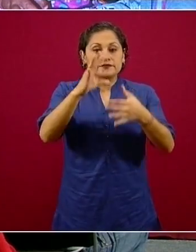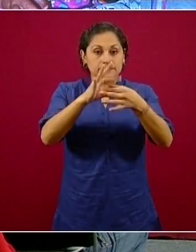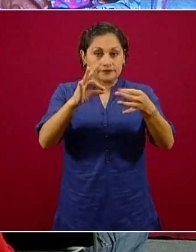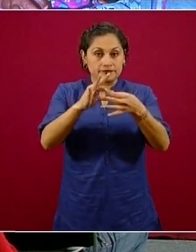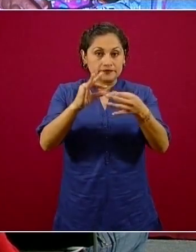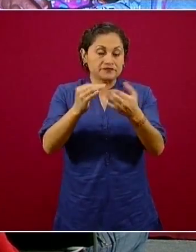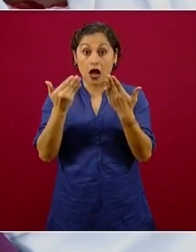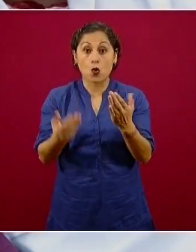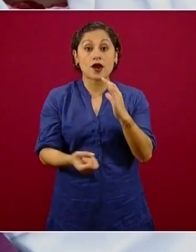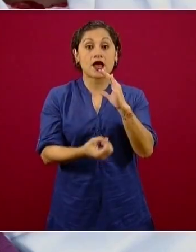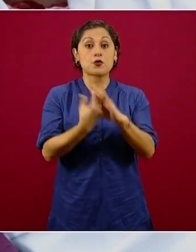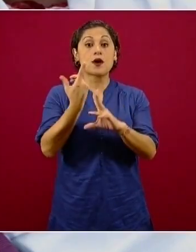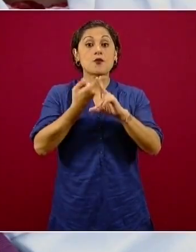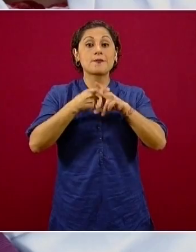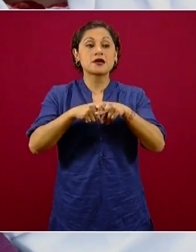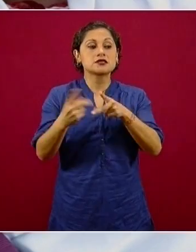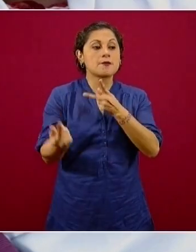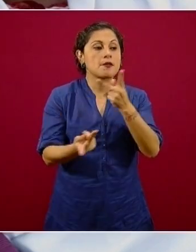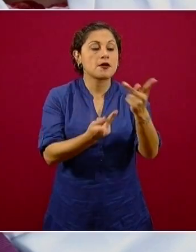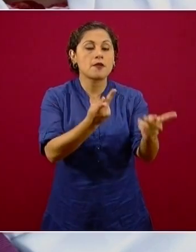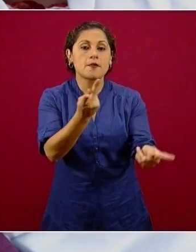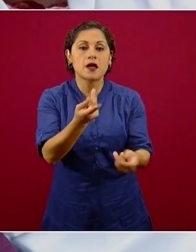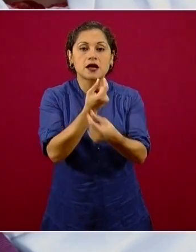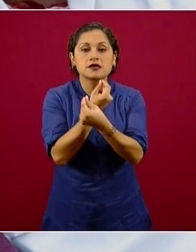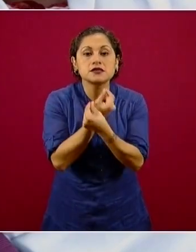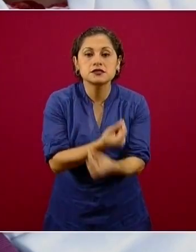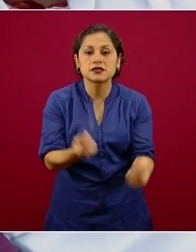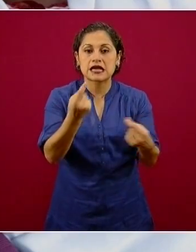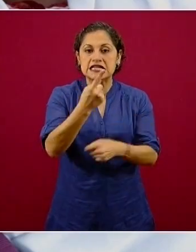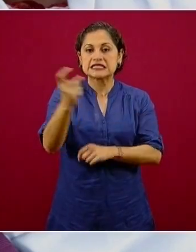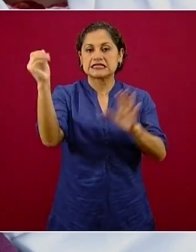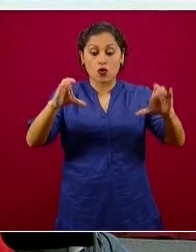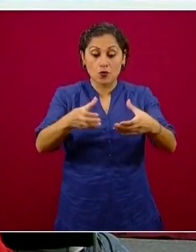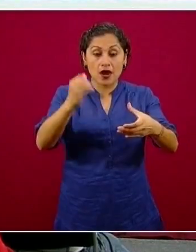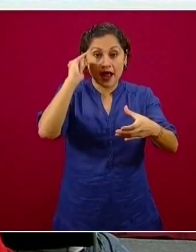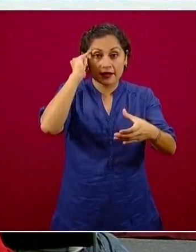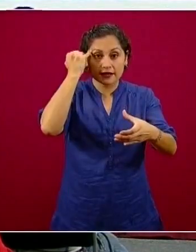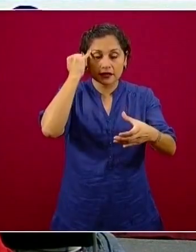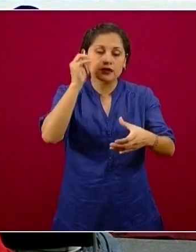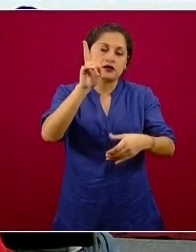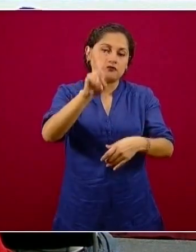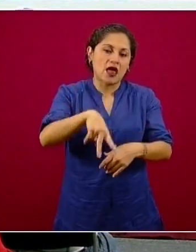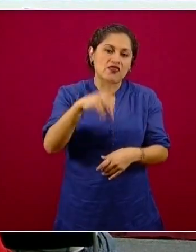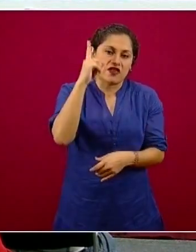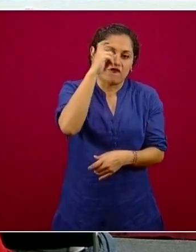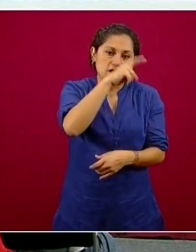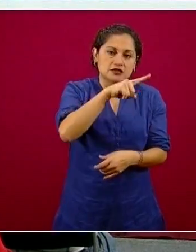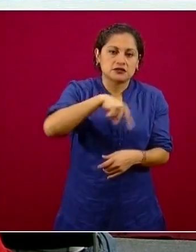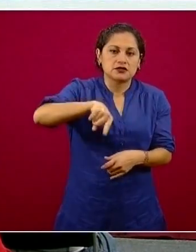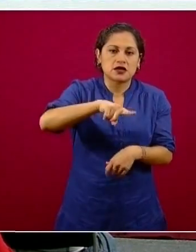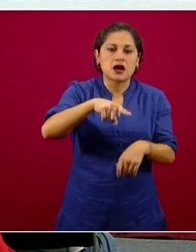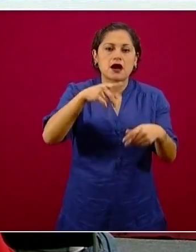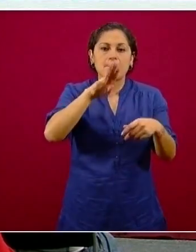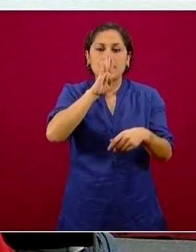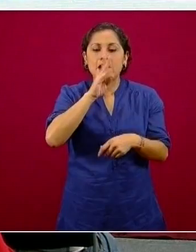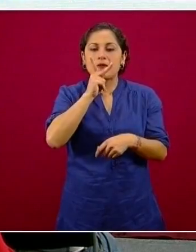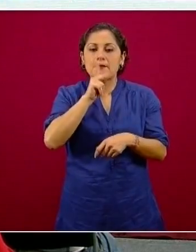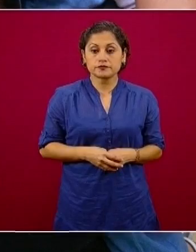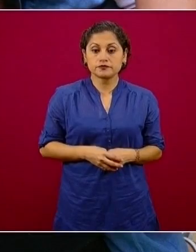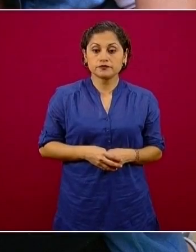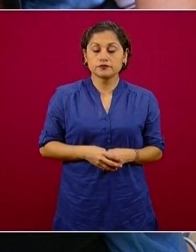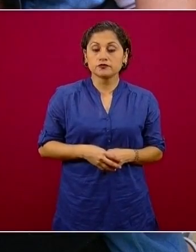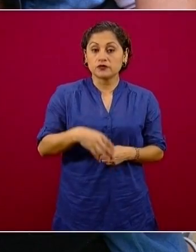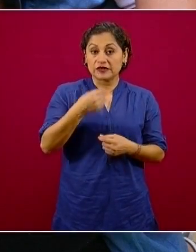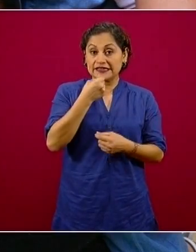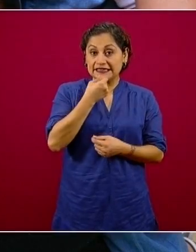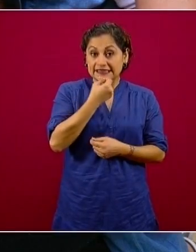2020 es de 220 mil niñas y niños, por lo que se busca llegar a 100 mil infantes provenientes de